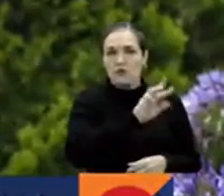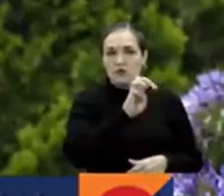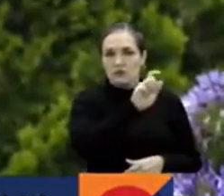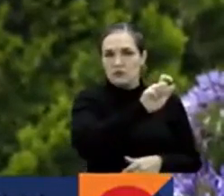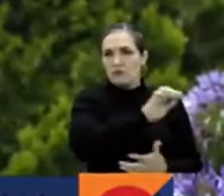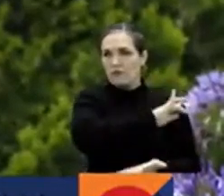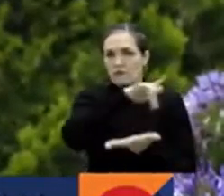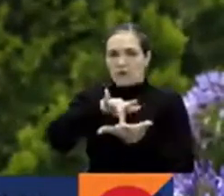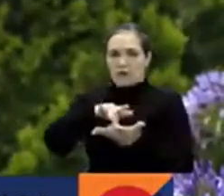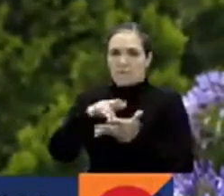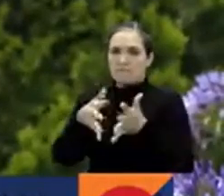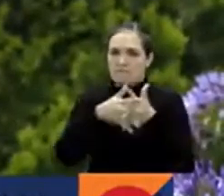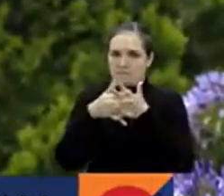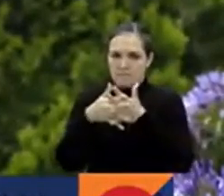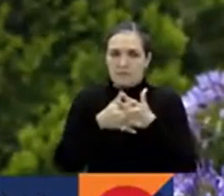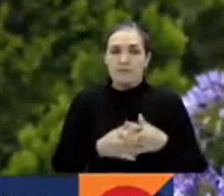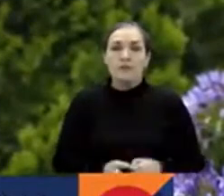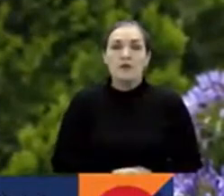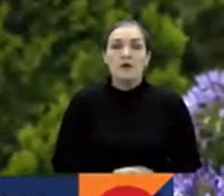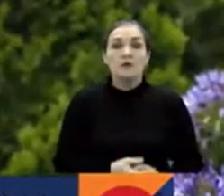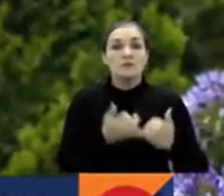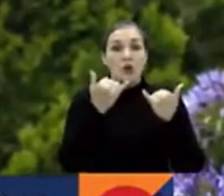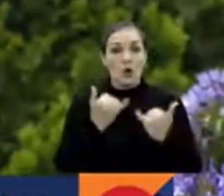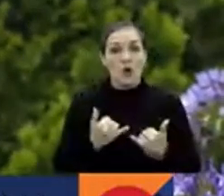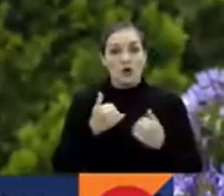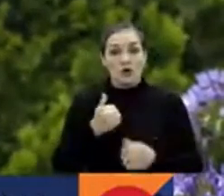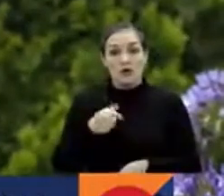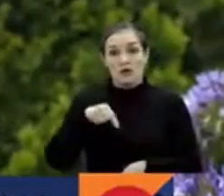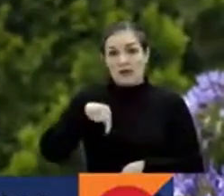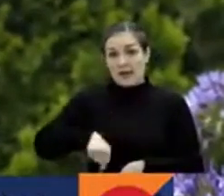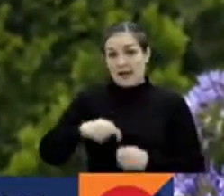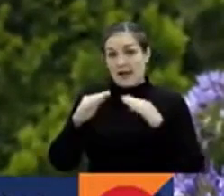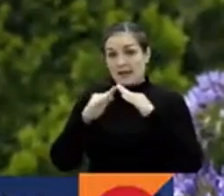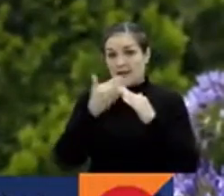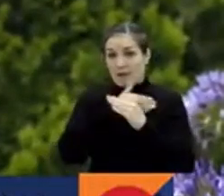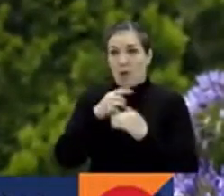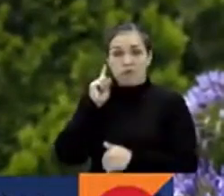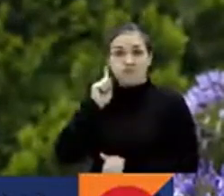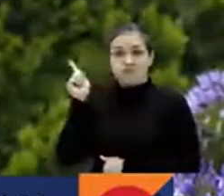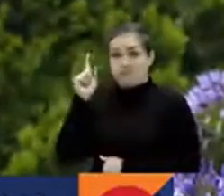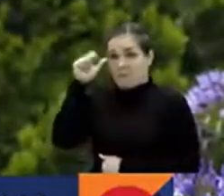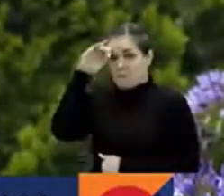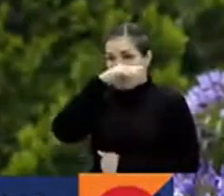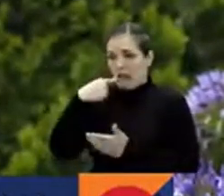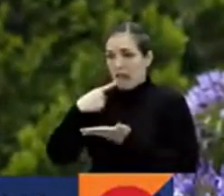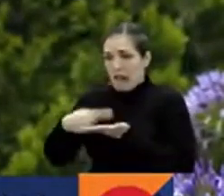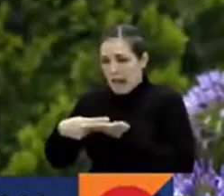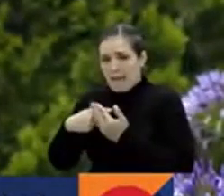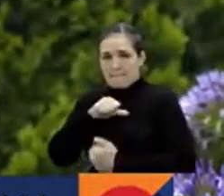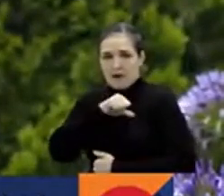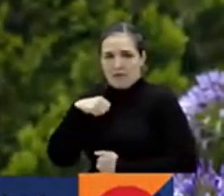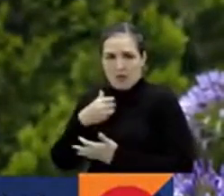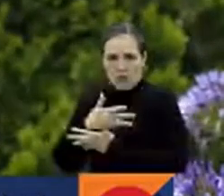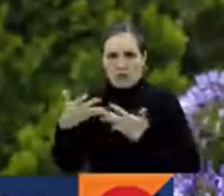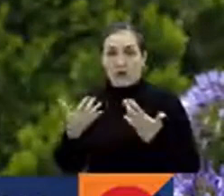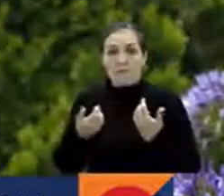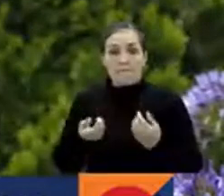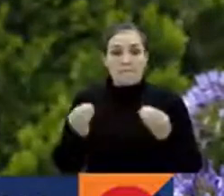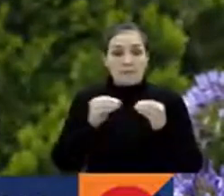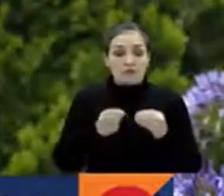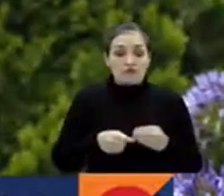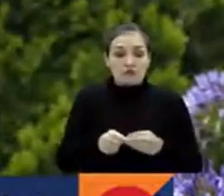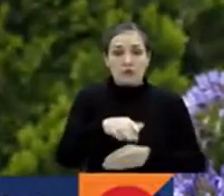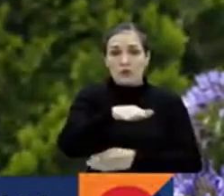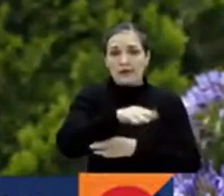El primer mandatario atiende hoy agenda privada aquí en la Casa de Nariño... ...pero nosotros por supuesto estamos muy pendientes porque para hoy está prevista esa